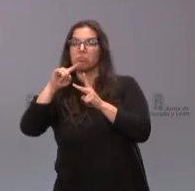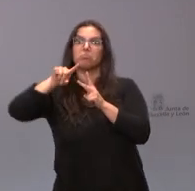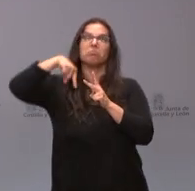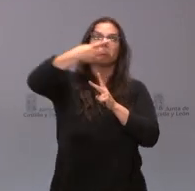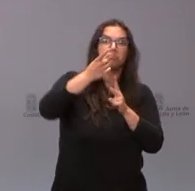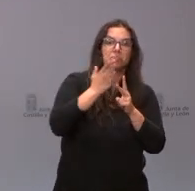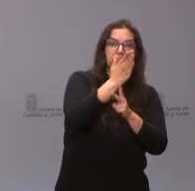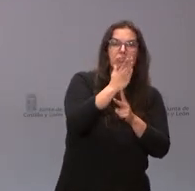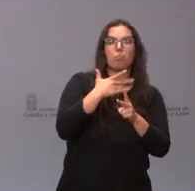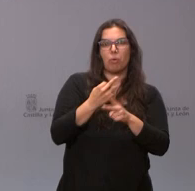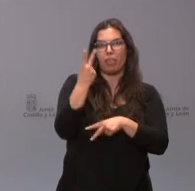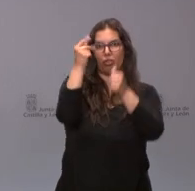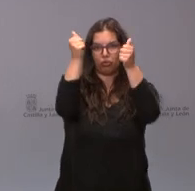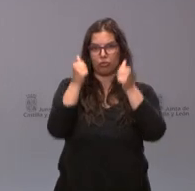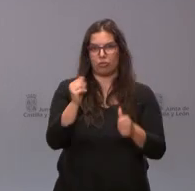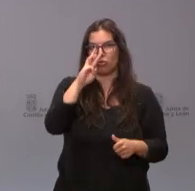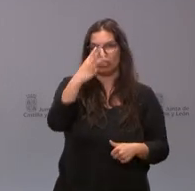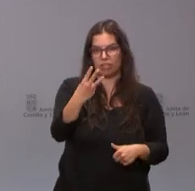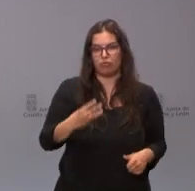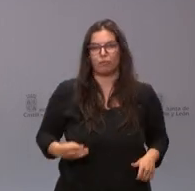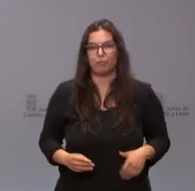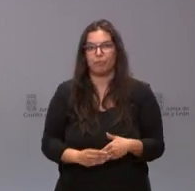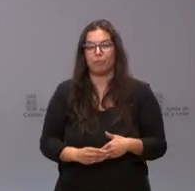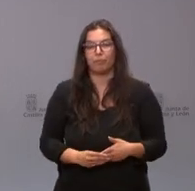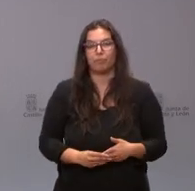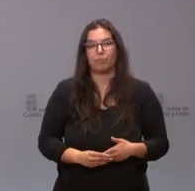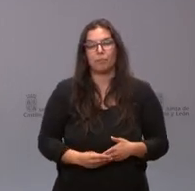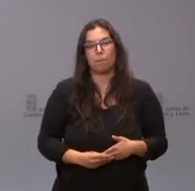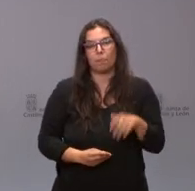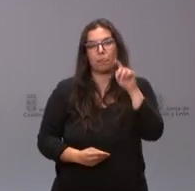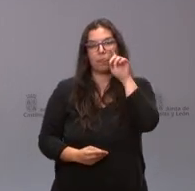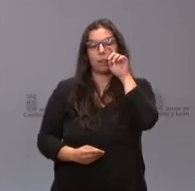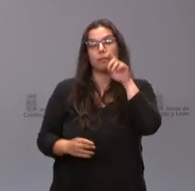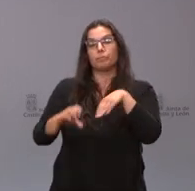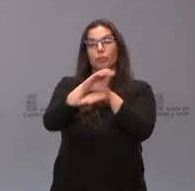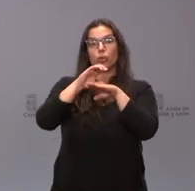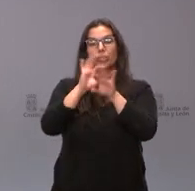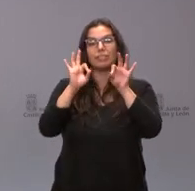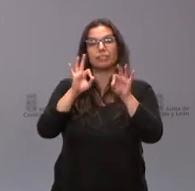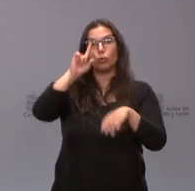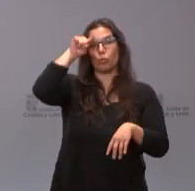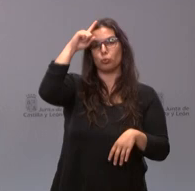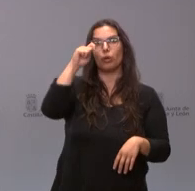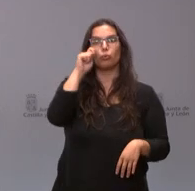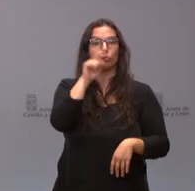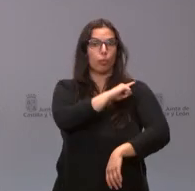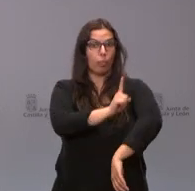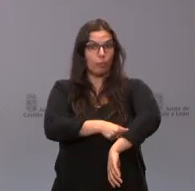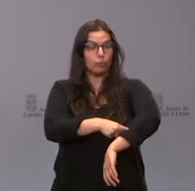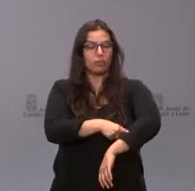en cada uno de estos ámbitos. Por lo que respecta a la Consejería de Cultura, Turismo y Deporte,